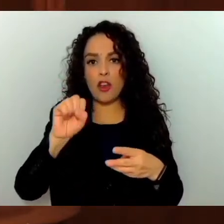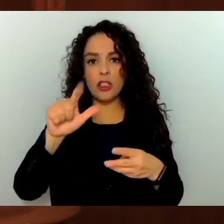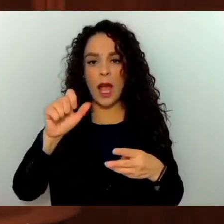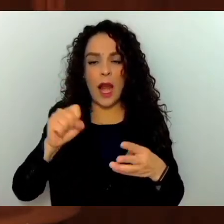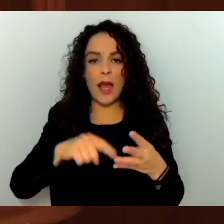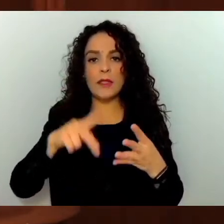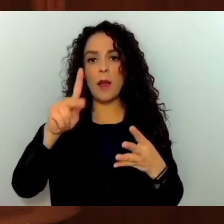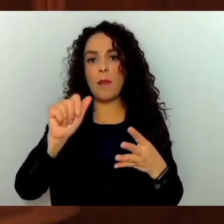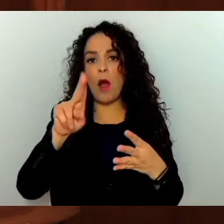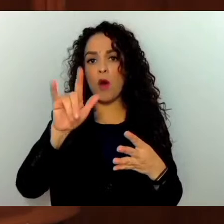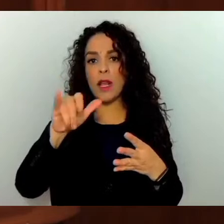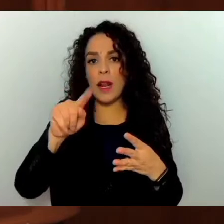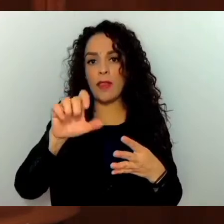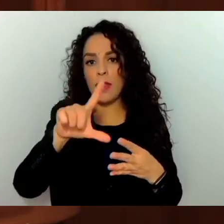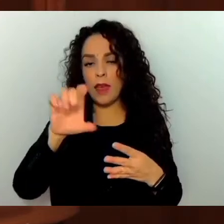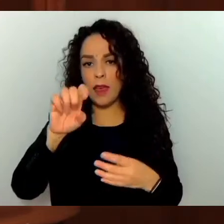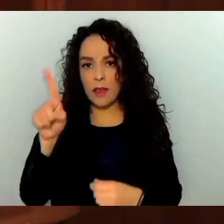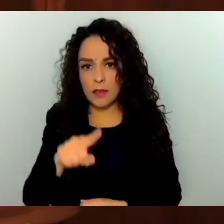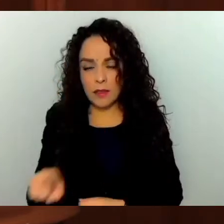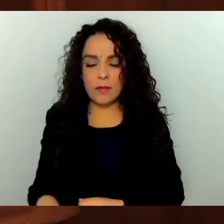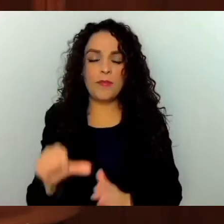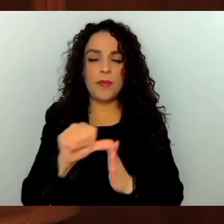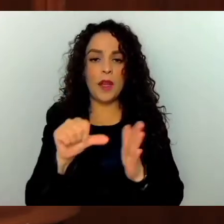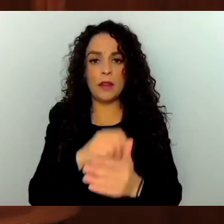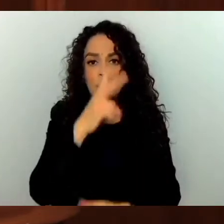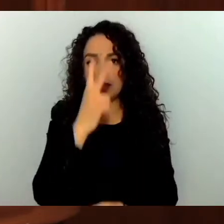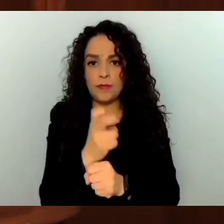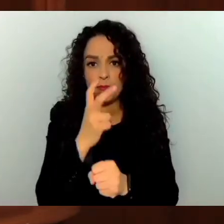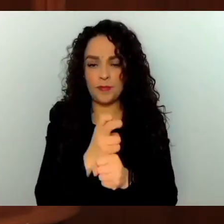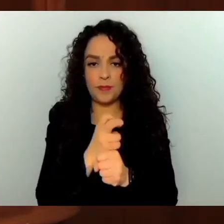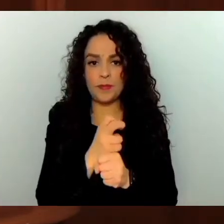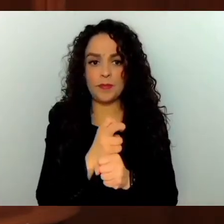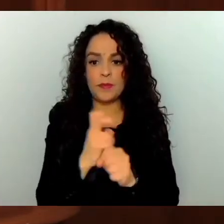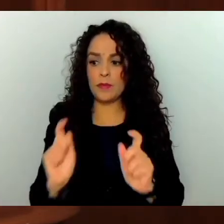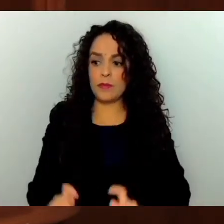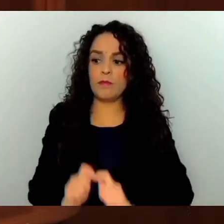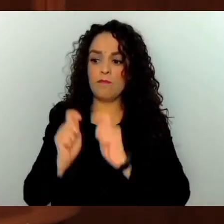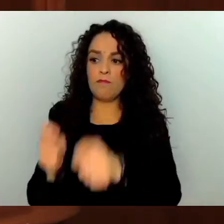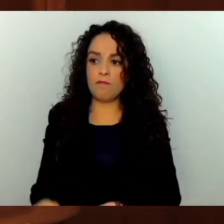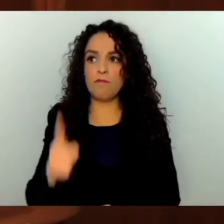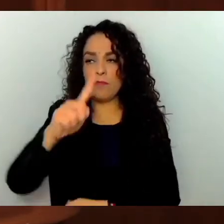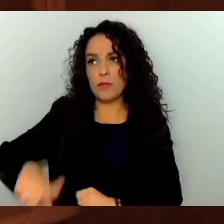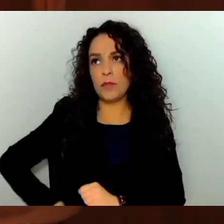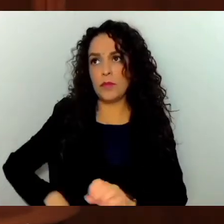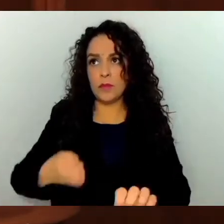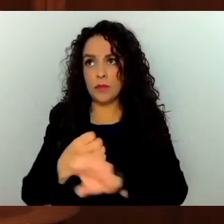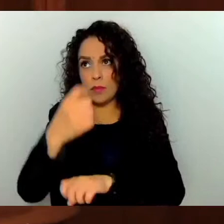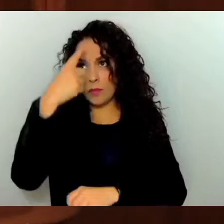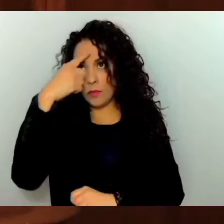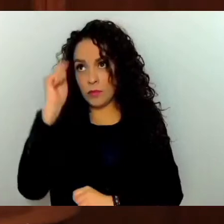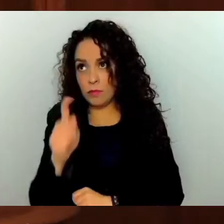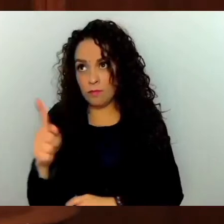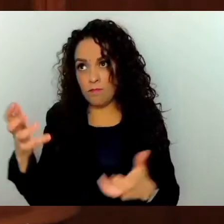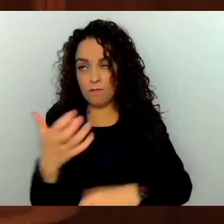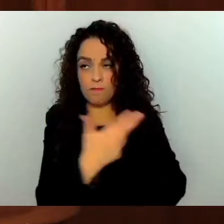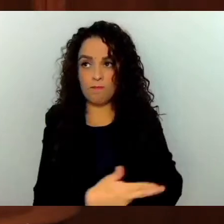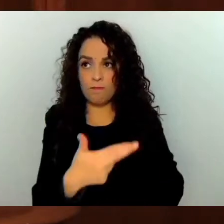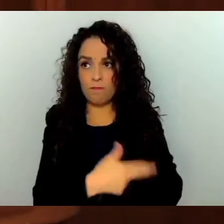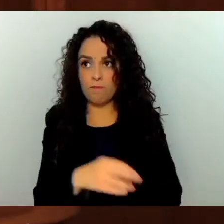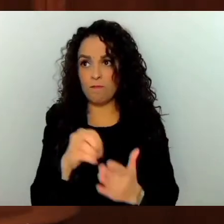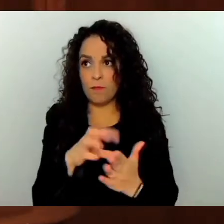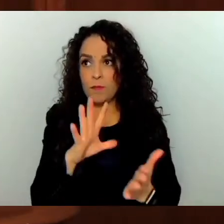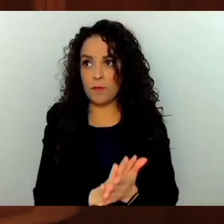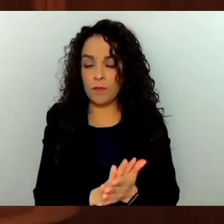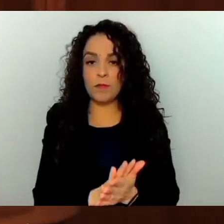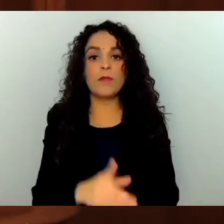Tellez Martínez. Artículo segundo. Remítase al Ejecutivo Estatal para los efectos procedentes. Transitorios.